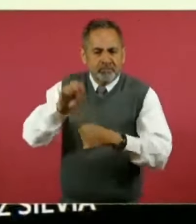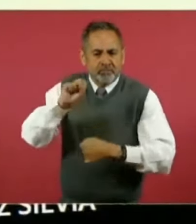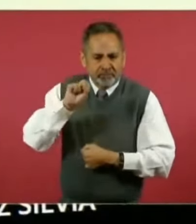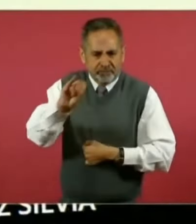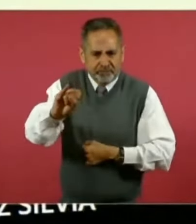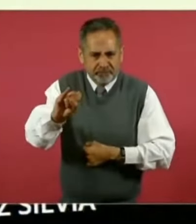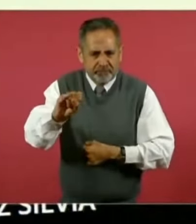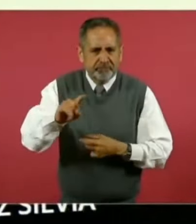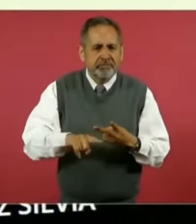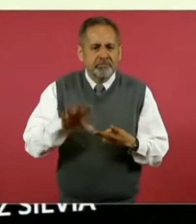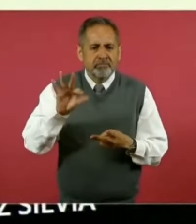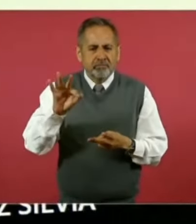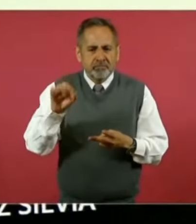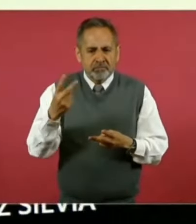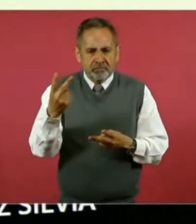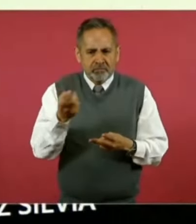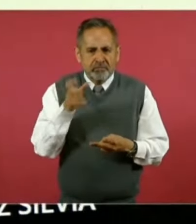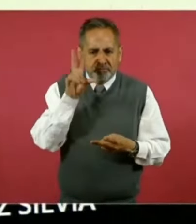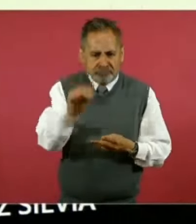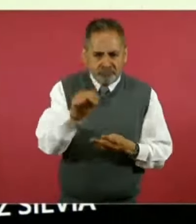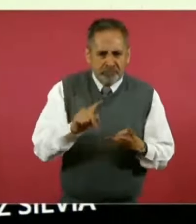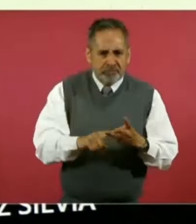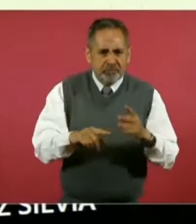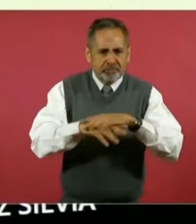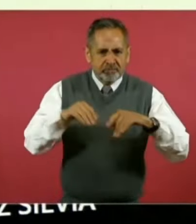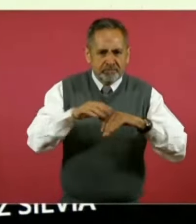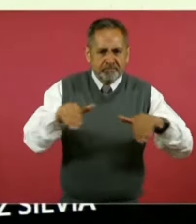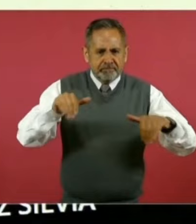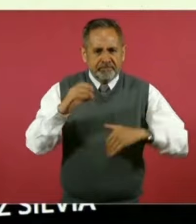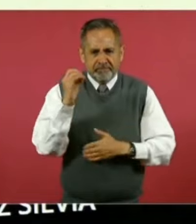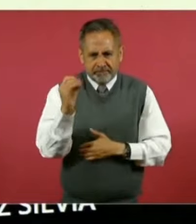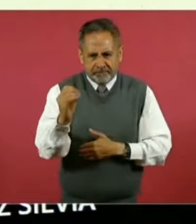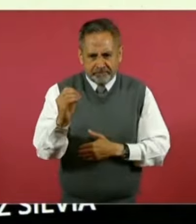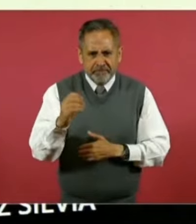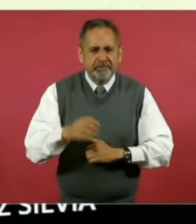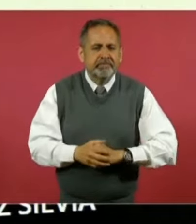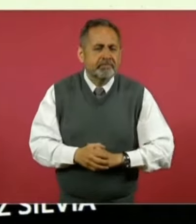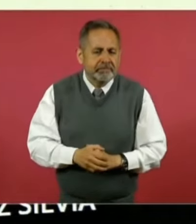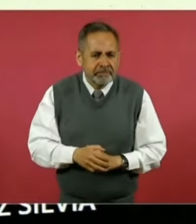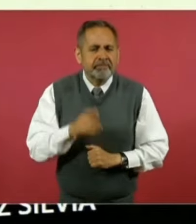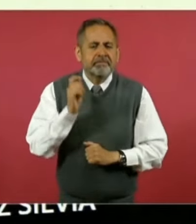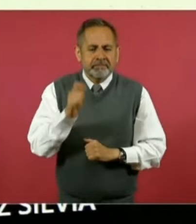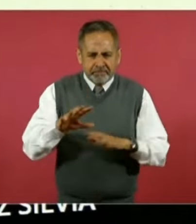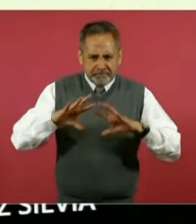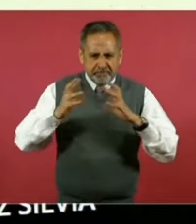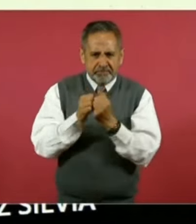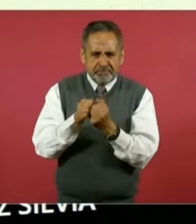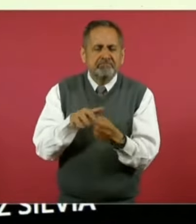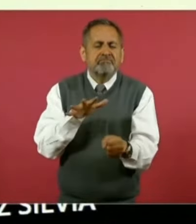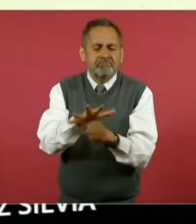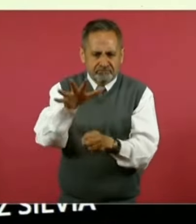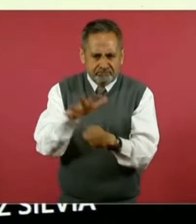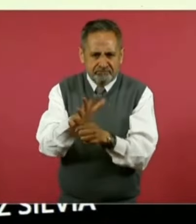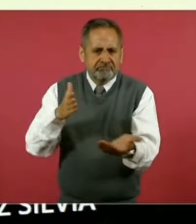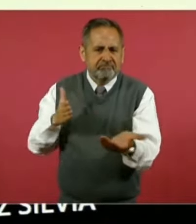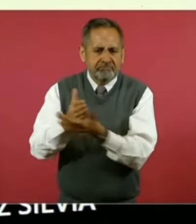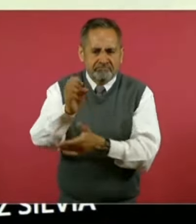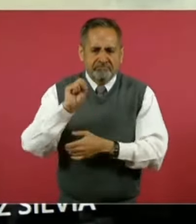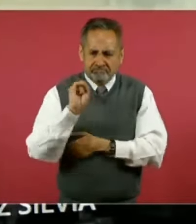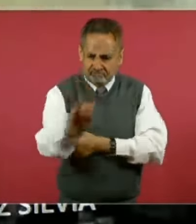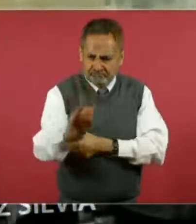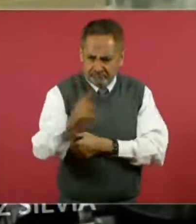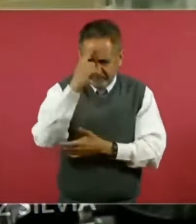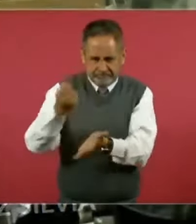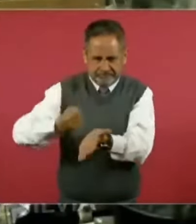favor, 42 en contra y cero abstenciones, por lo que se reúne la mayoría constitucional requerida para la